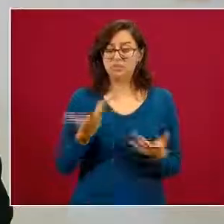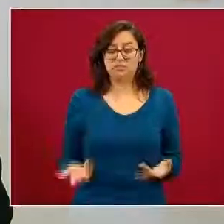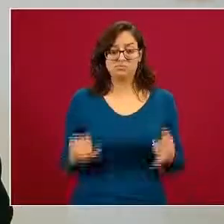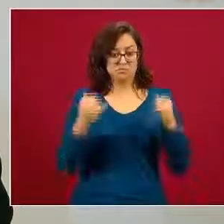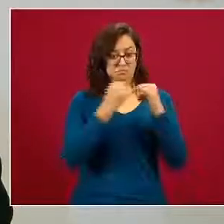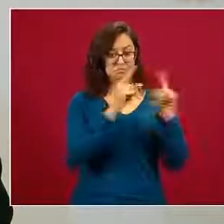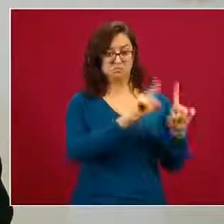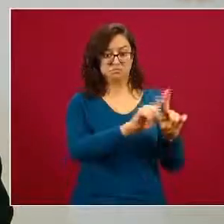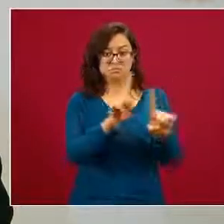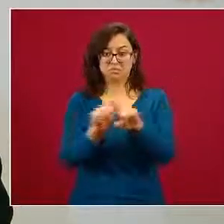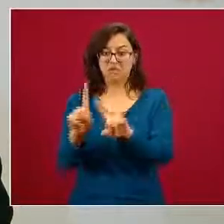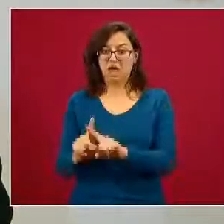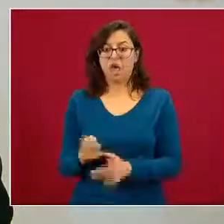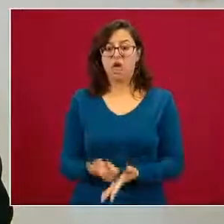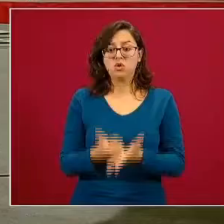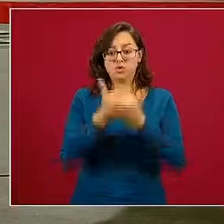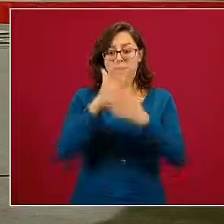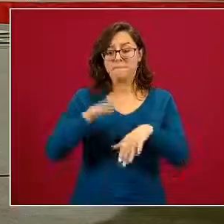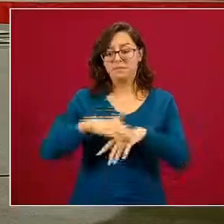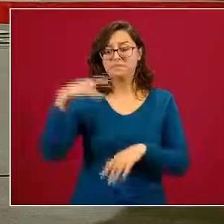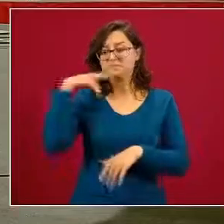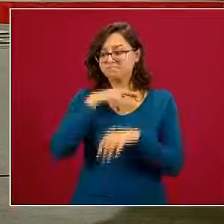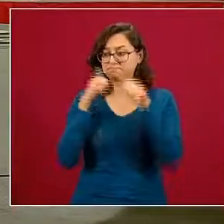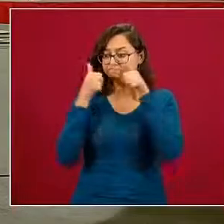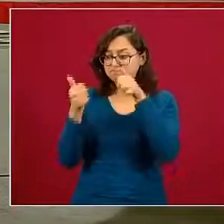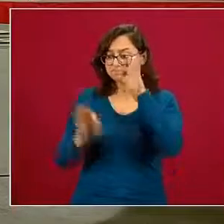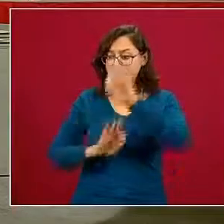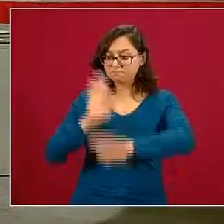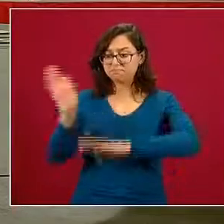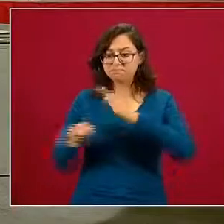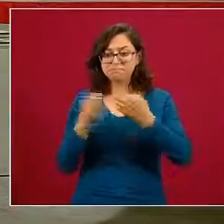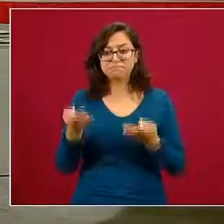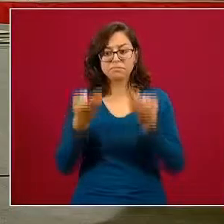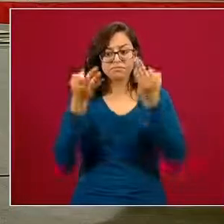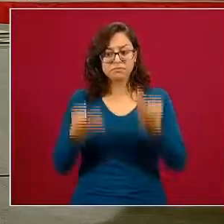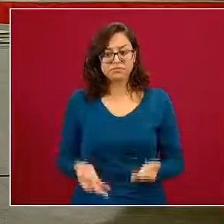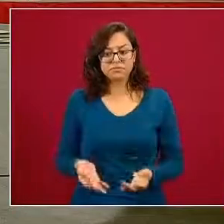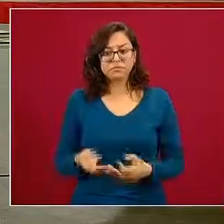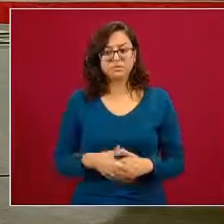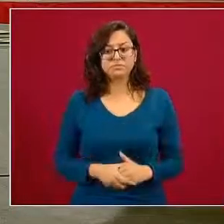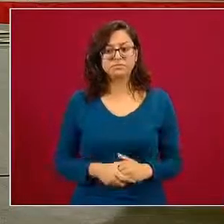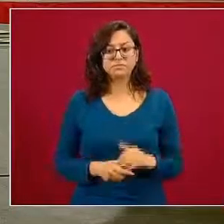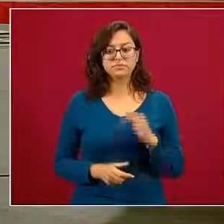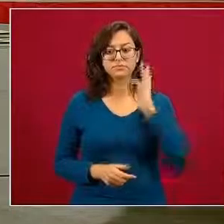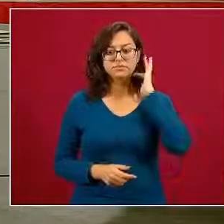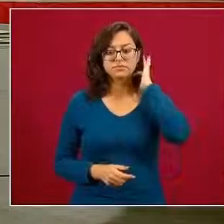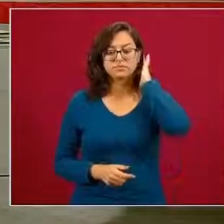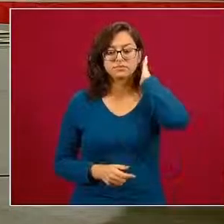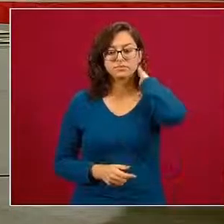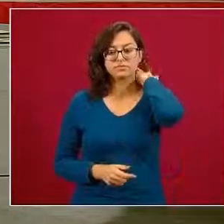nos aceleran el cuidado y el tratamiento adecuado para quien tiene una conducta suicida